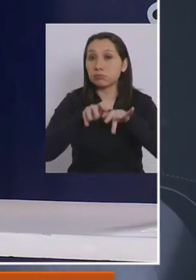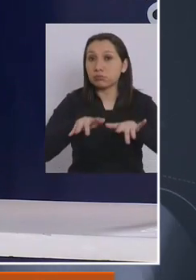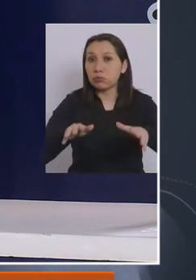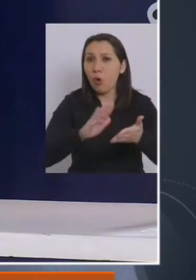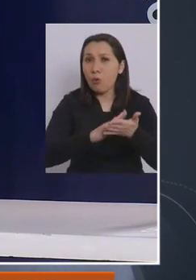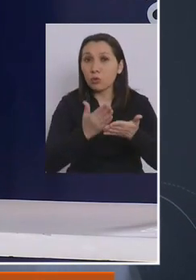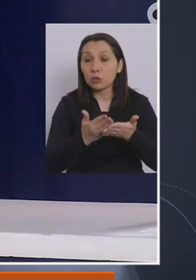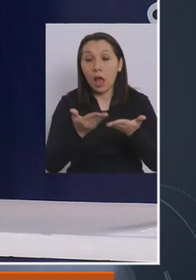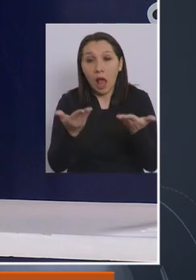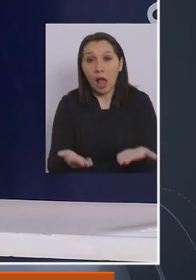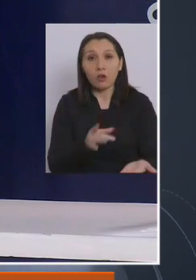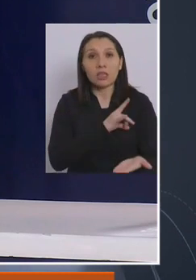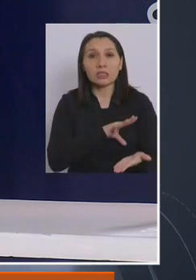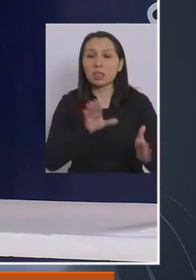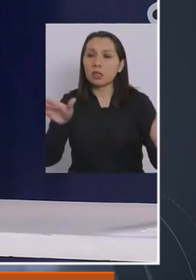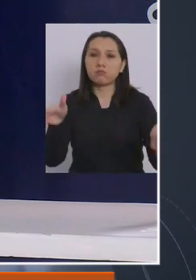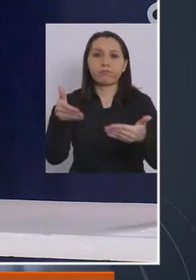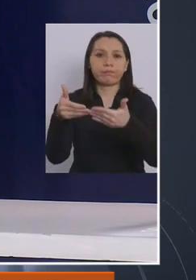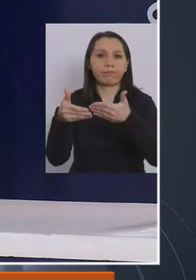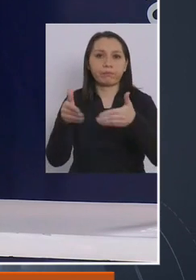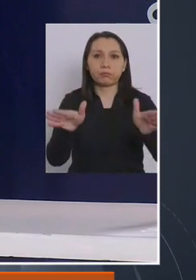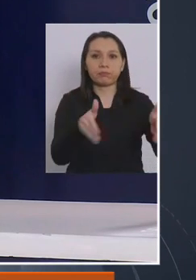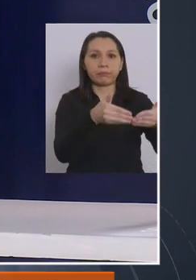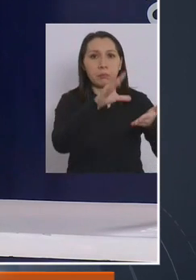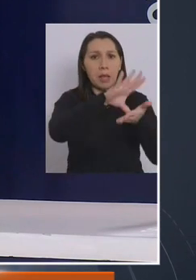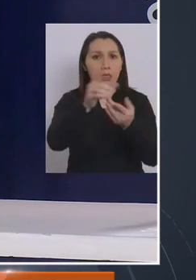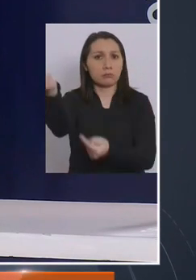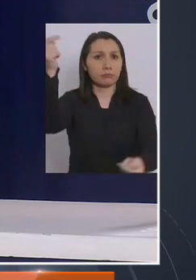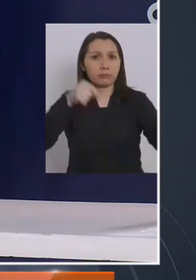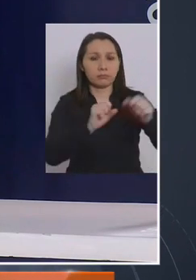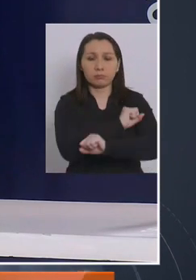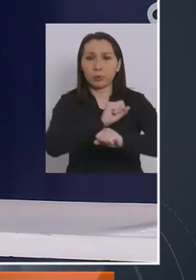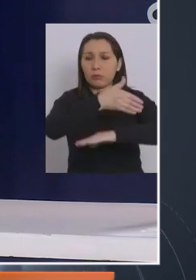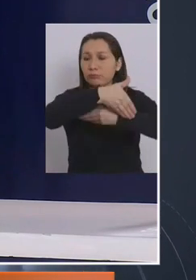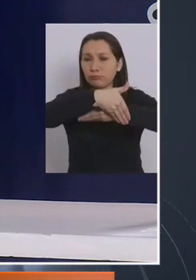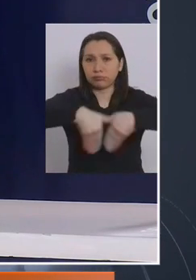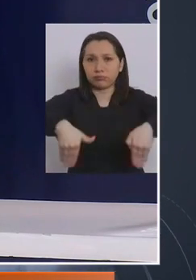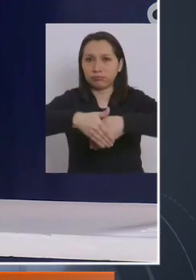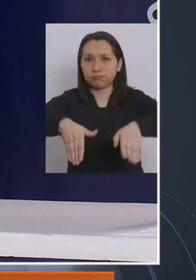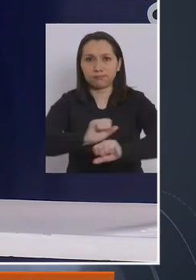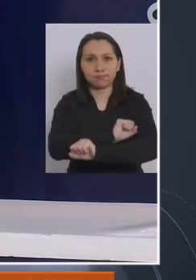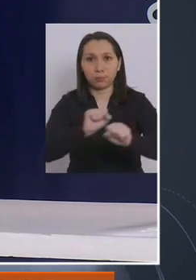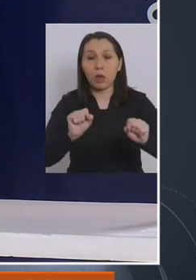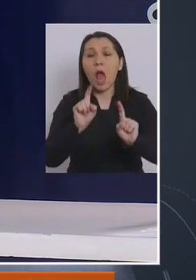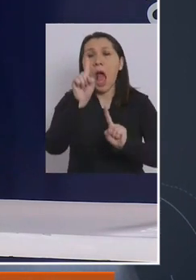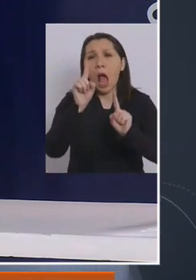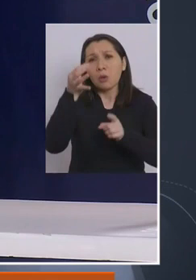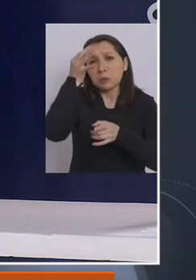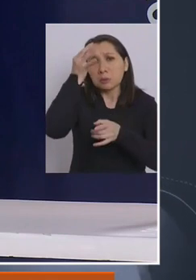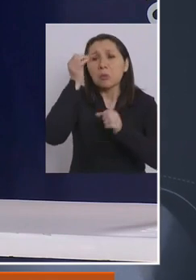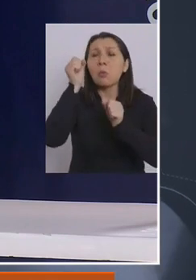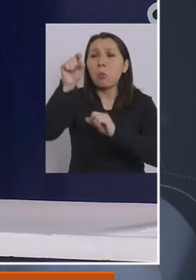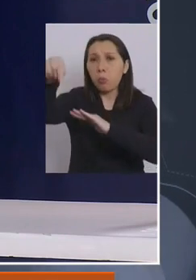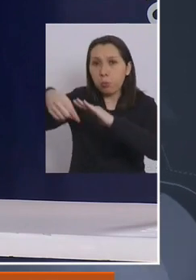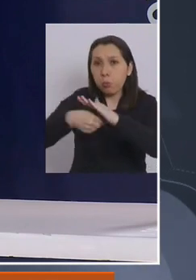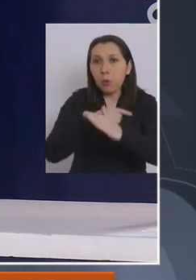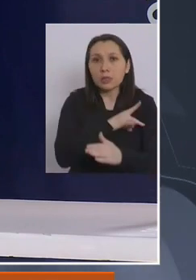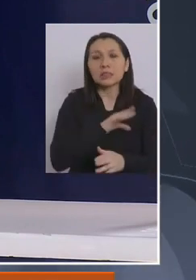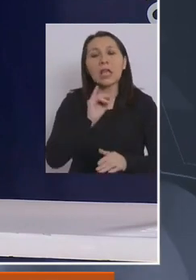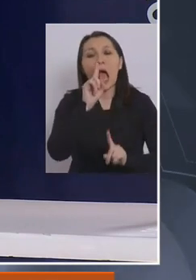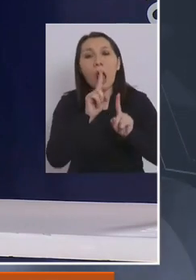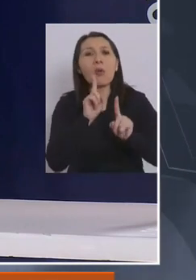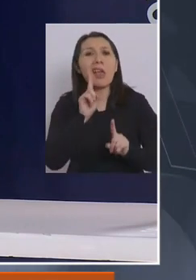recordar que hoy día Chile tiene cerradas sus fronteras, es decir, hay excepciones donde pueden entrar a nuestro país